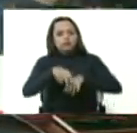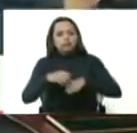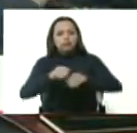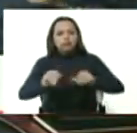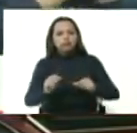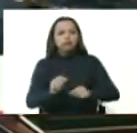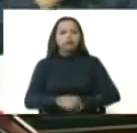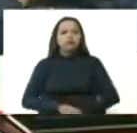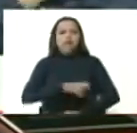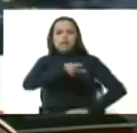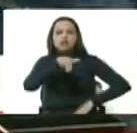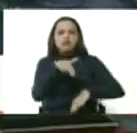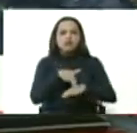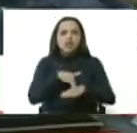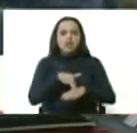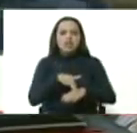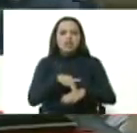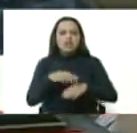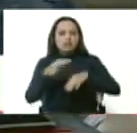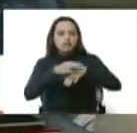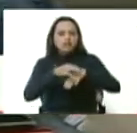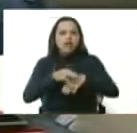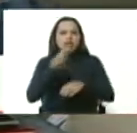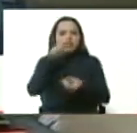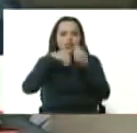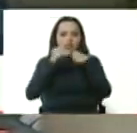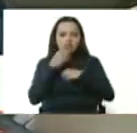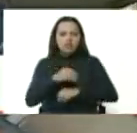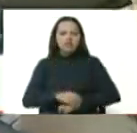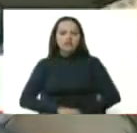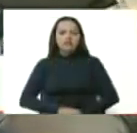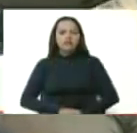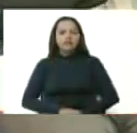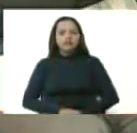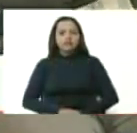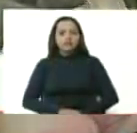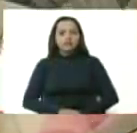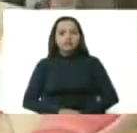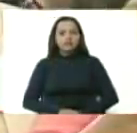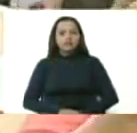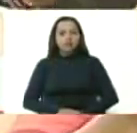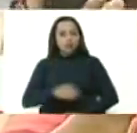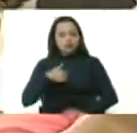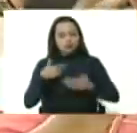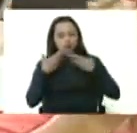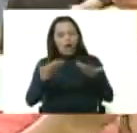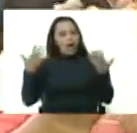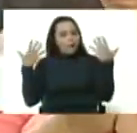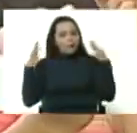nacionales de proteína animal y le doy mi aplauso.